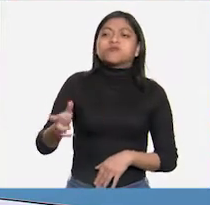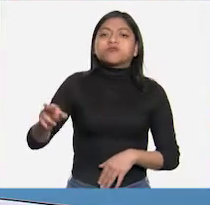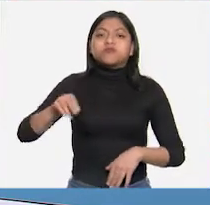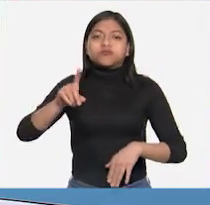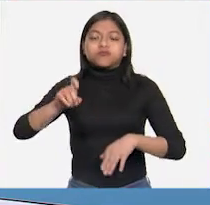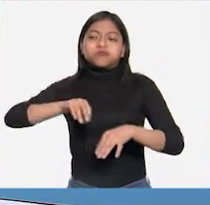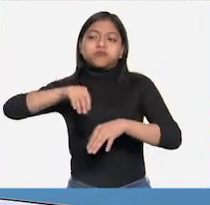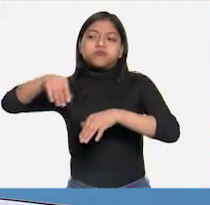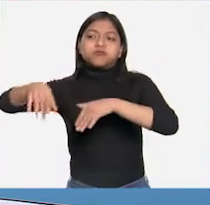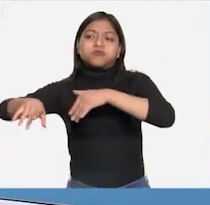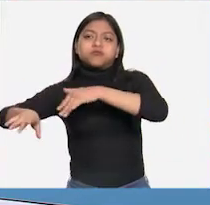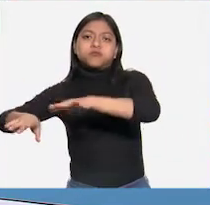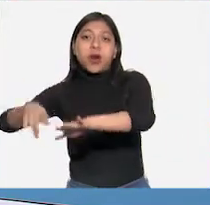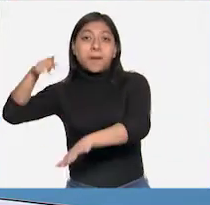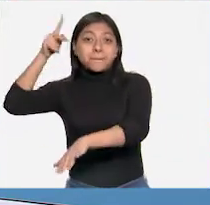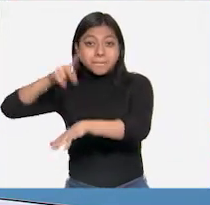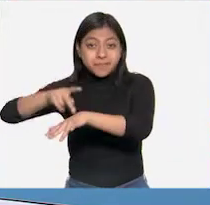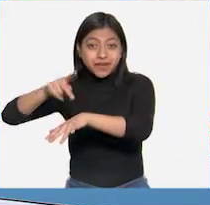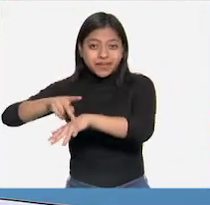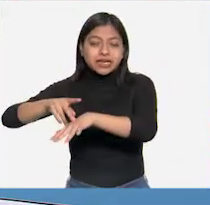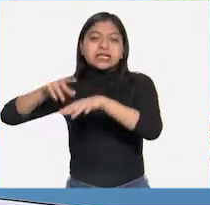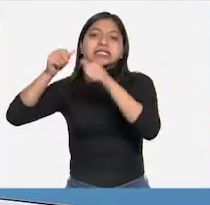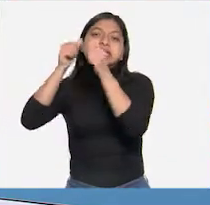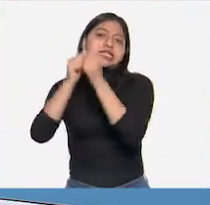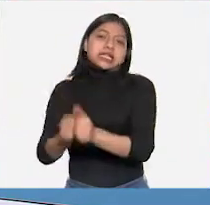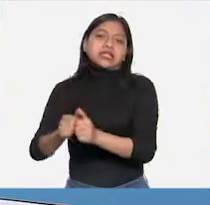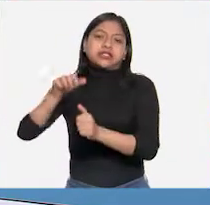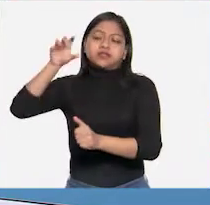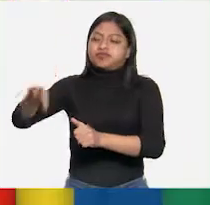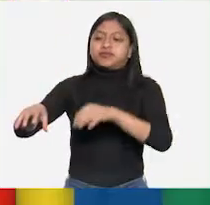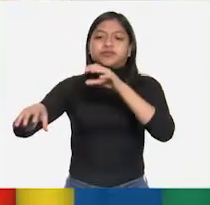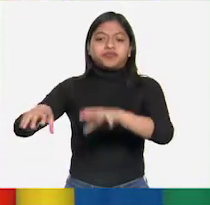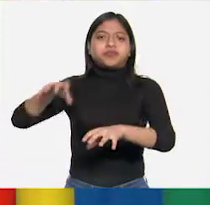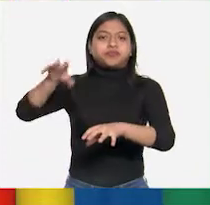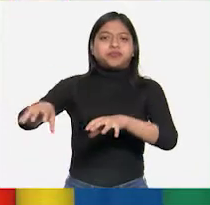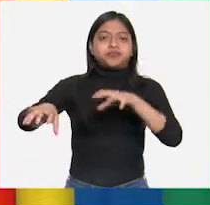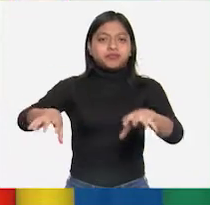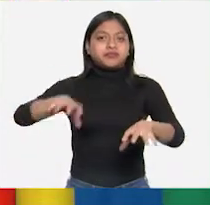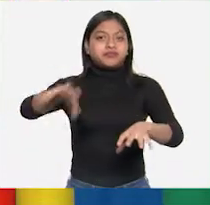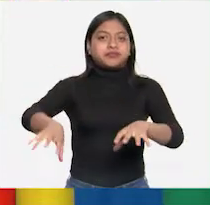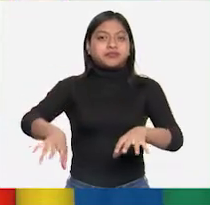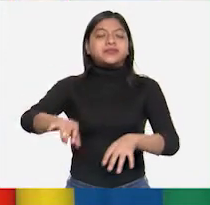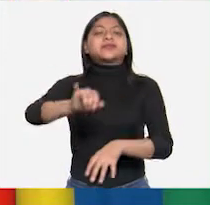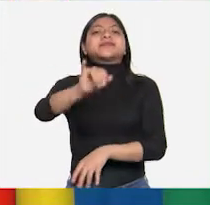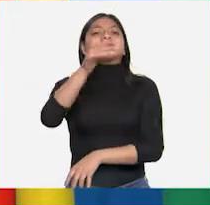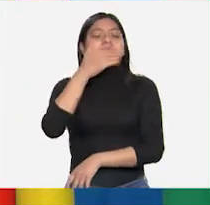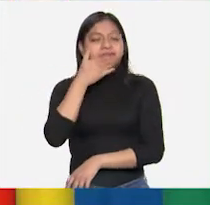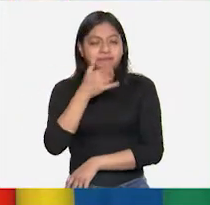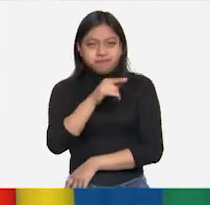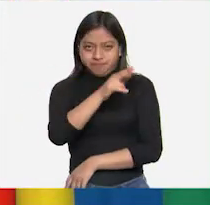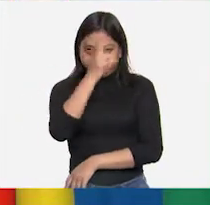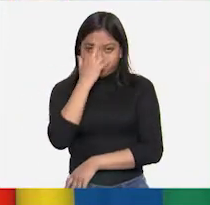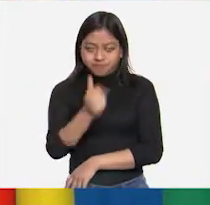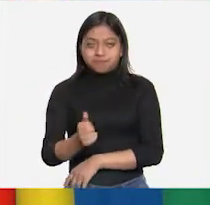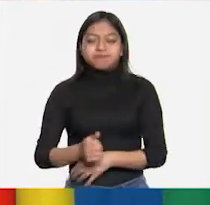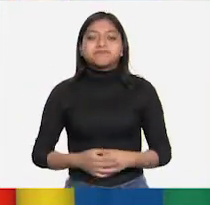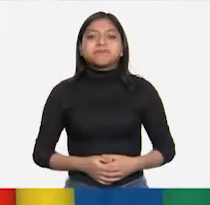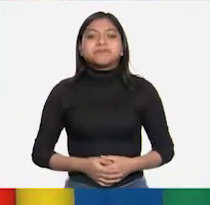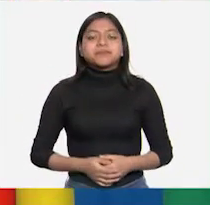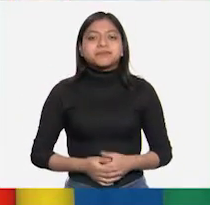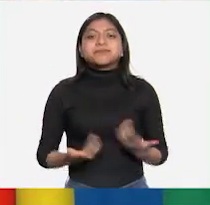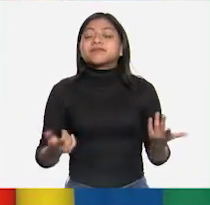mientras que las piedras están en un solo lugar. Muy bien, eres muy observadora. Y dime,